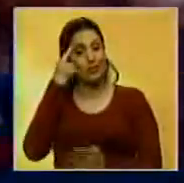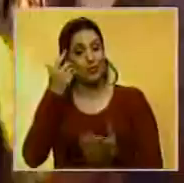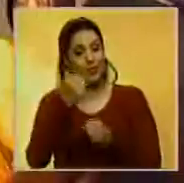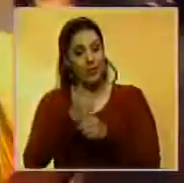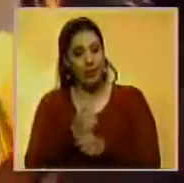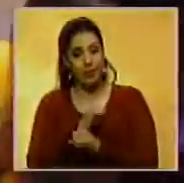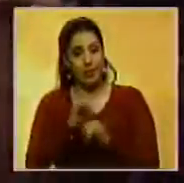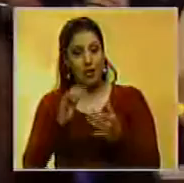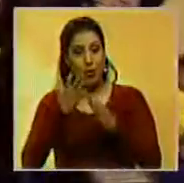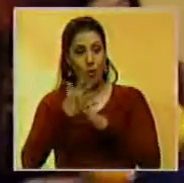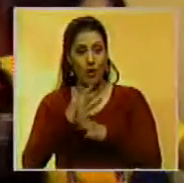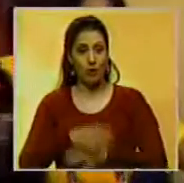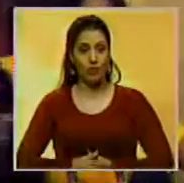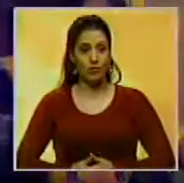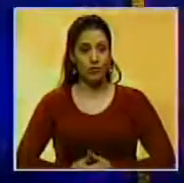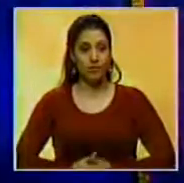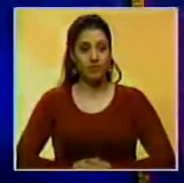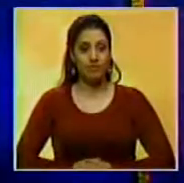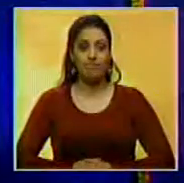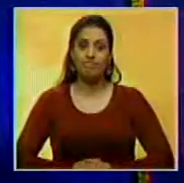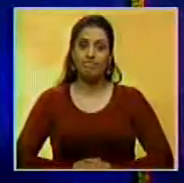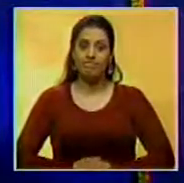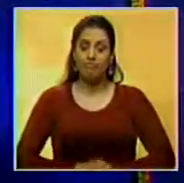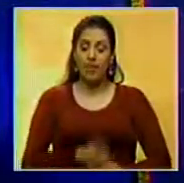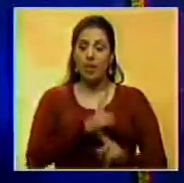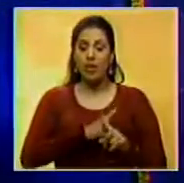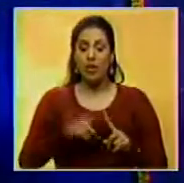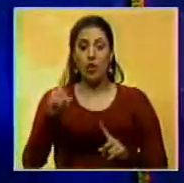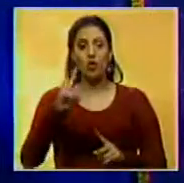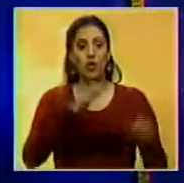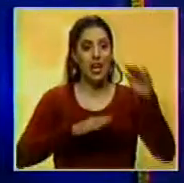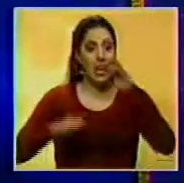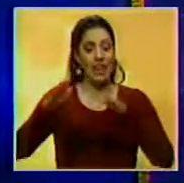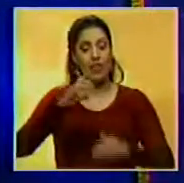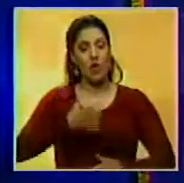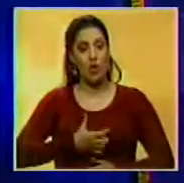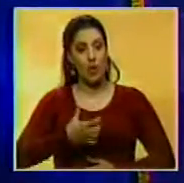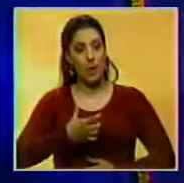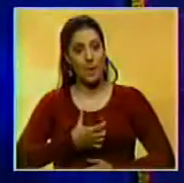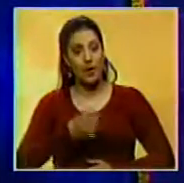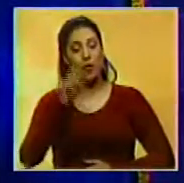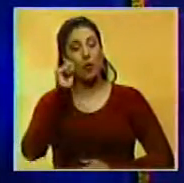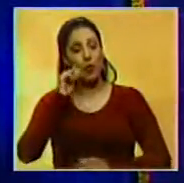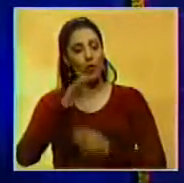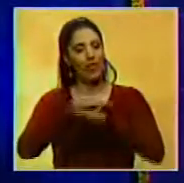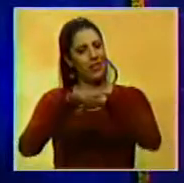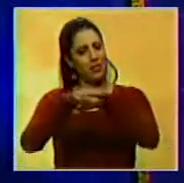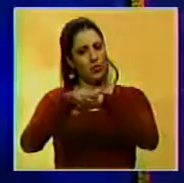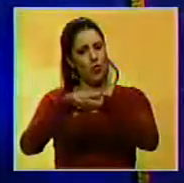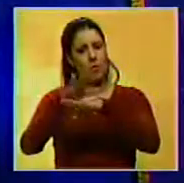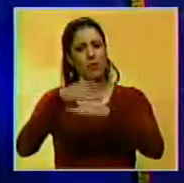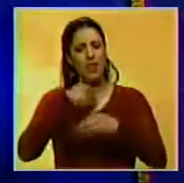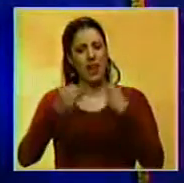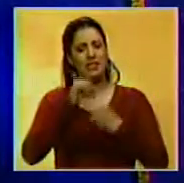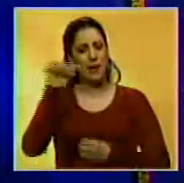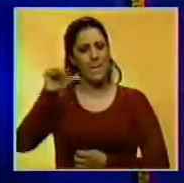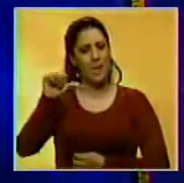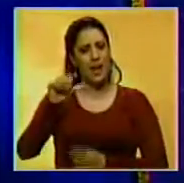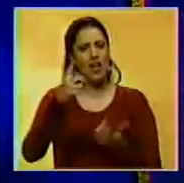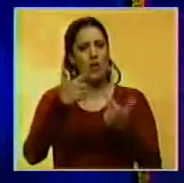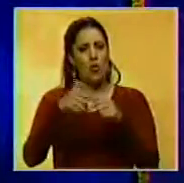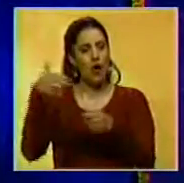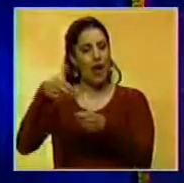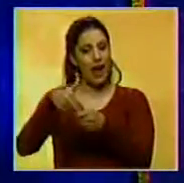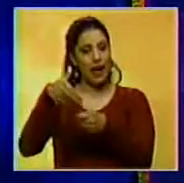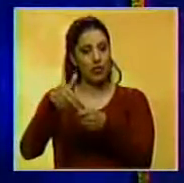que finalicen los Juegos. Y en torno a esto, el nadador olímpico norteamericano Ryan Lochte pidió disculpas por la actitud que mantuvo en